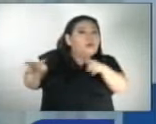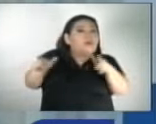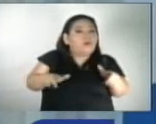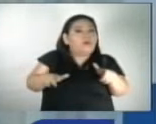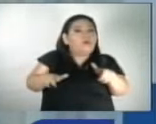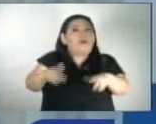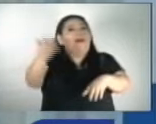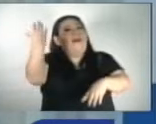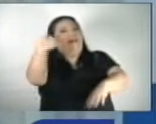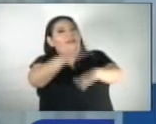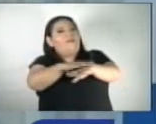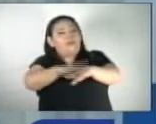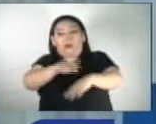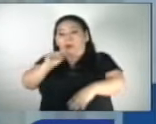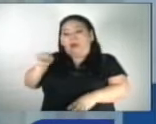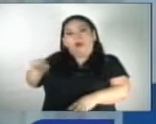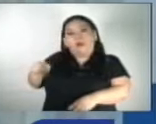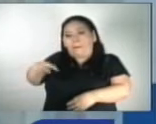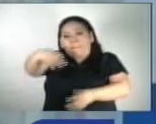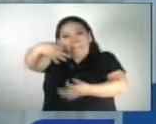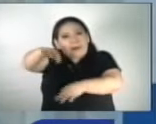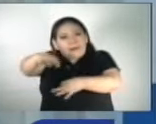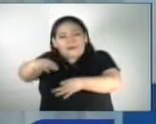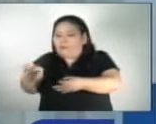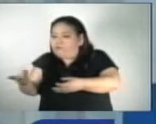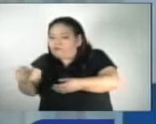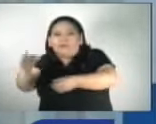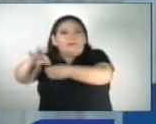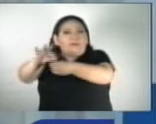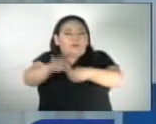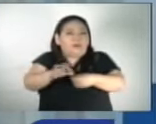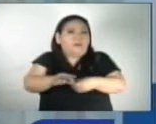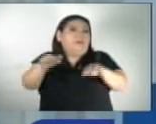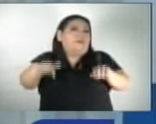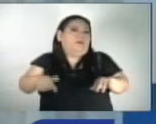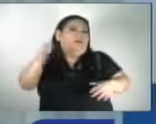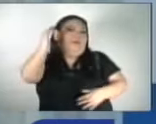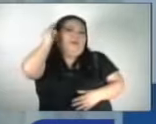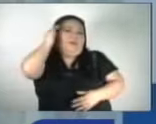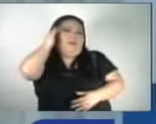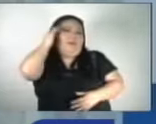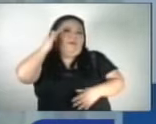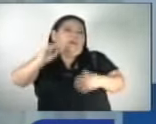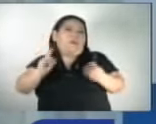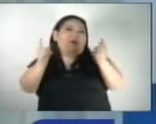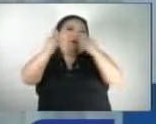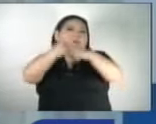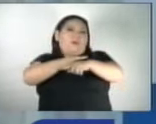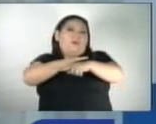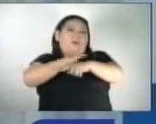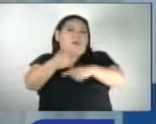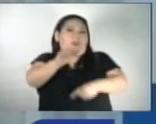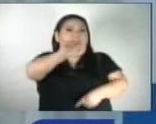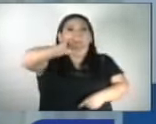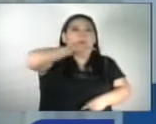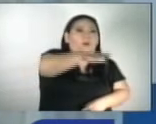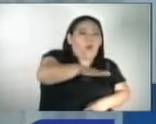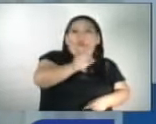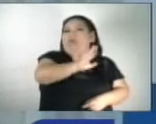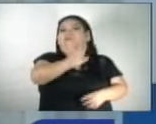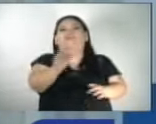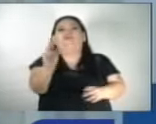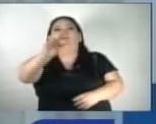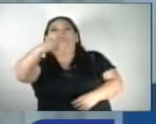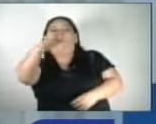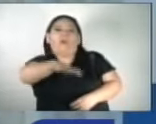los magistrados habían dicho que se iba a realizar este conteo que por el momento recordemos que se cambió por tercera vez y hasta la